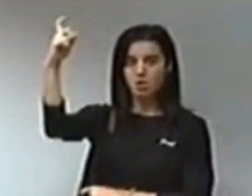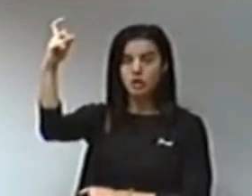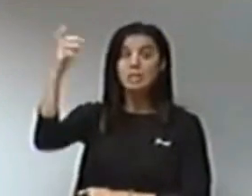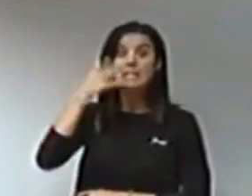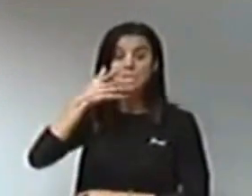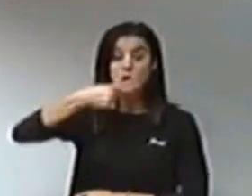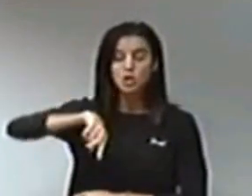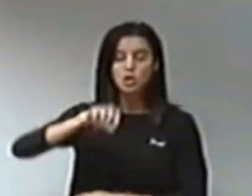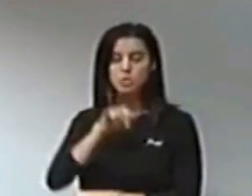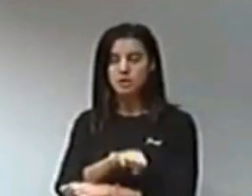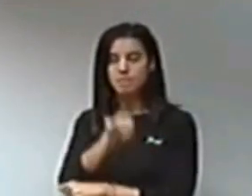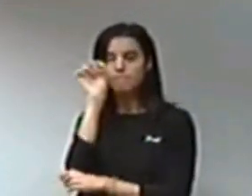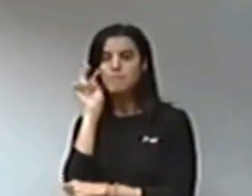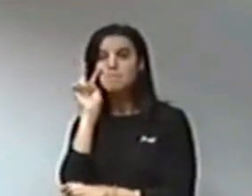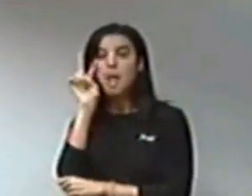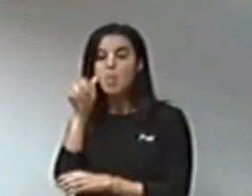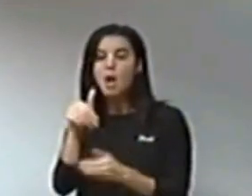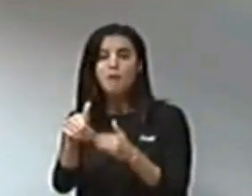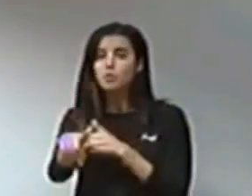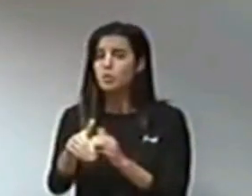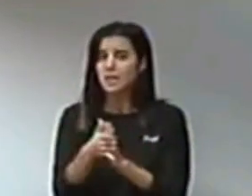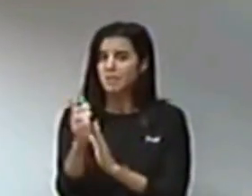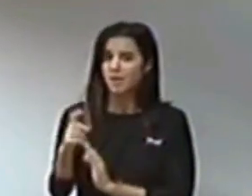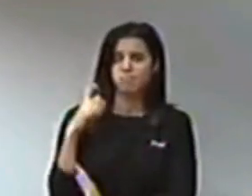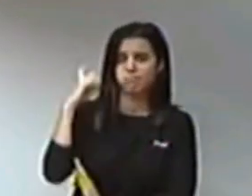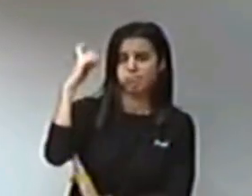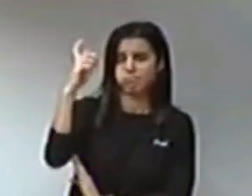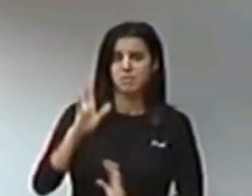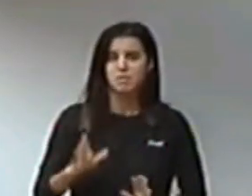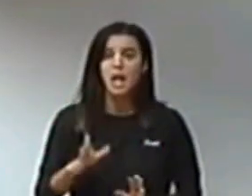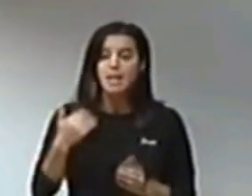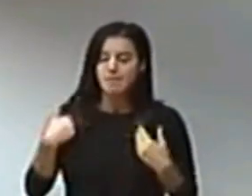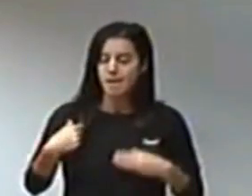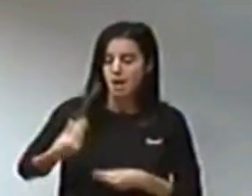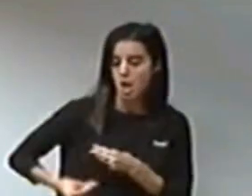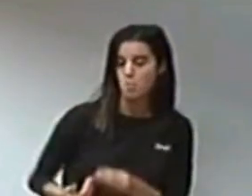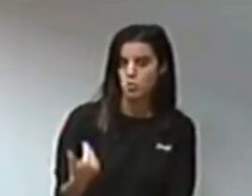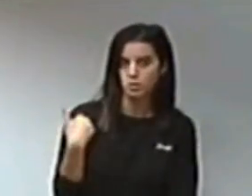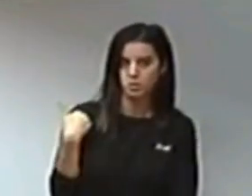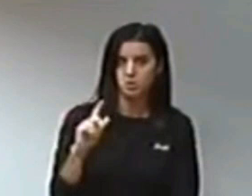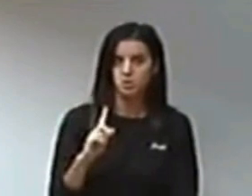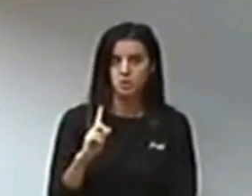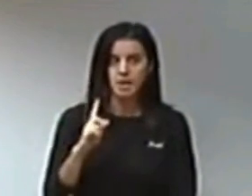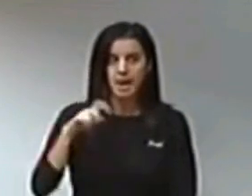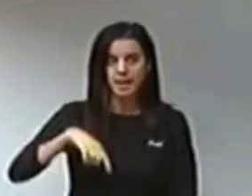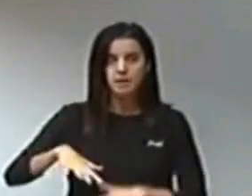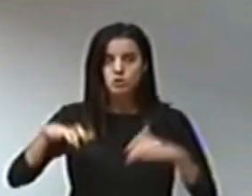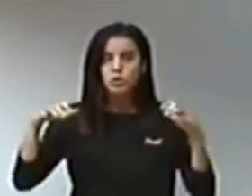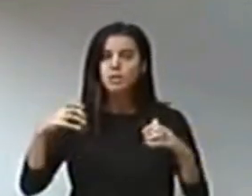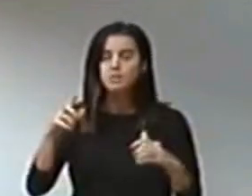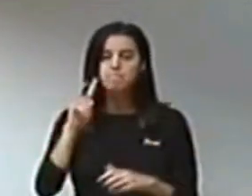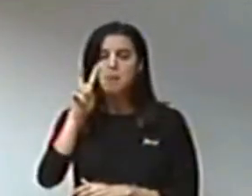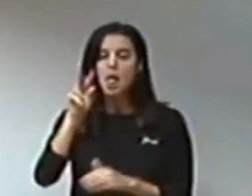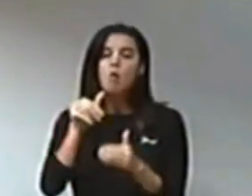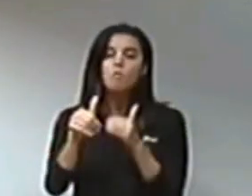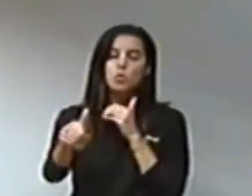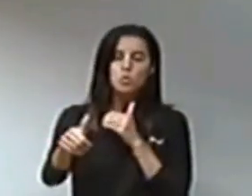de alzar la cabeza mirando al futuro, algo que hemos hecho en este hemiciclo.